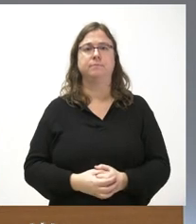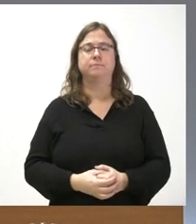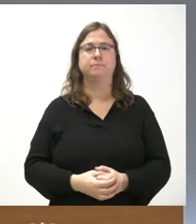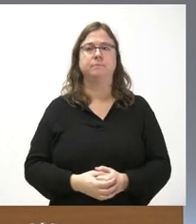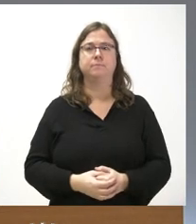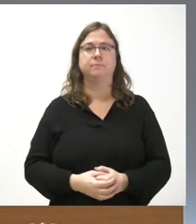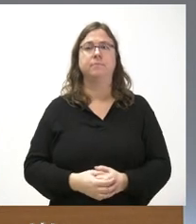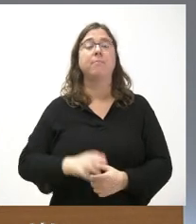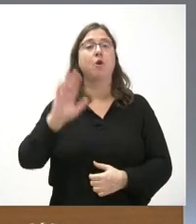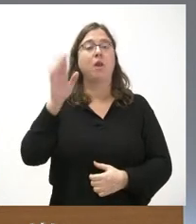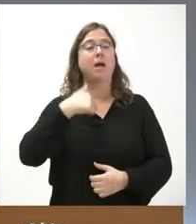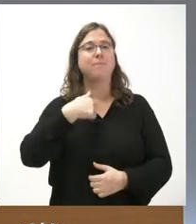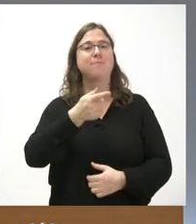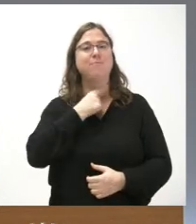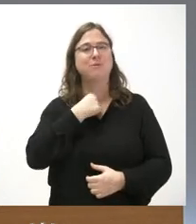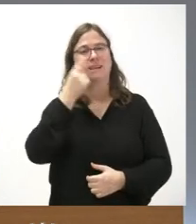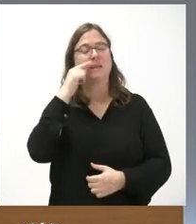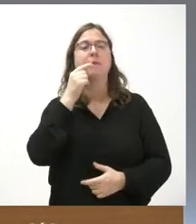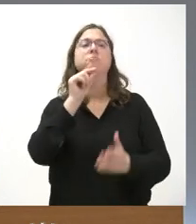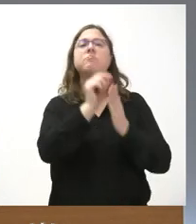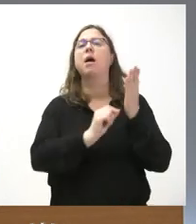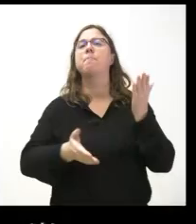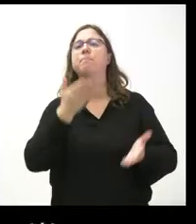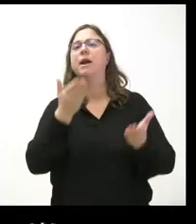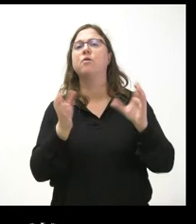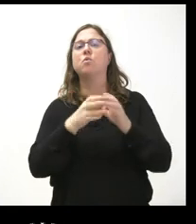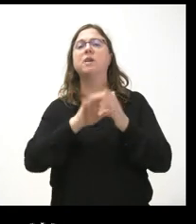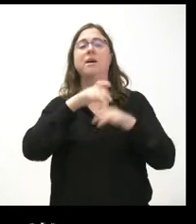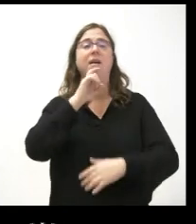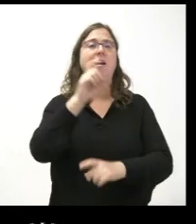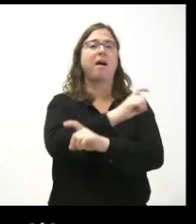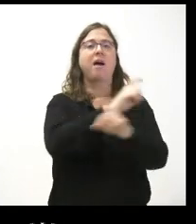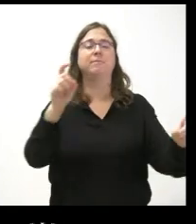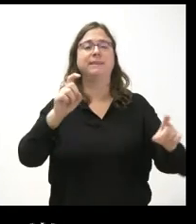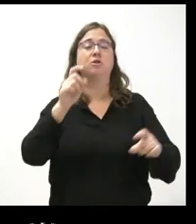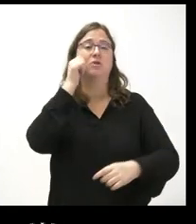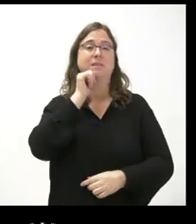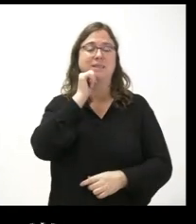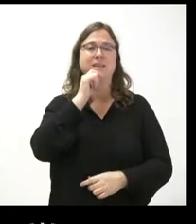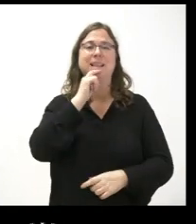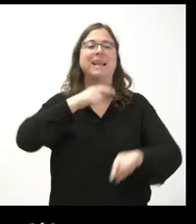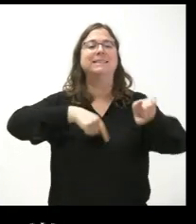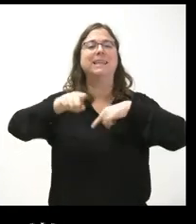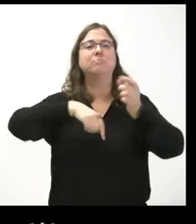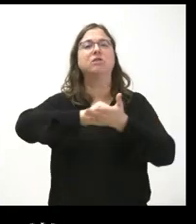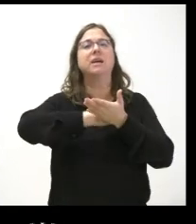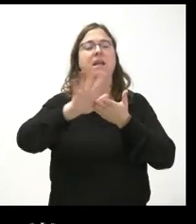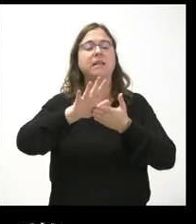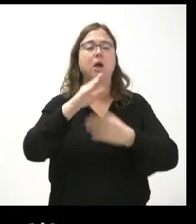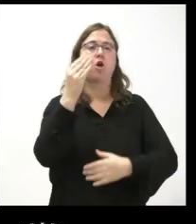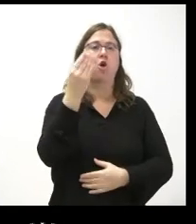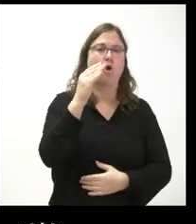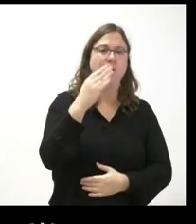Hola, a me gustaría saber qué valoración hace la Junta sobre el anuncio de Pedro Sánchez de transporte gratuito para jóvenes, menores y parados.